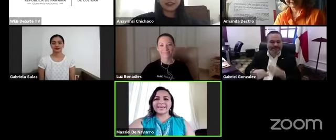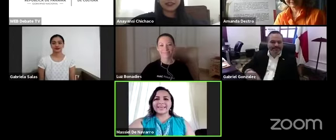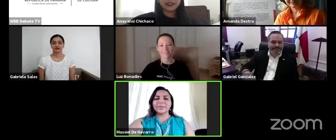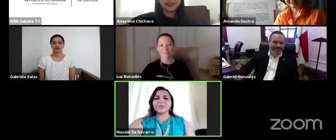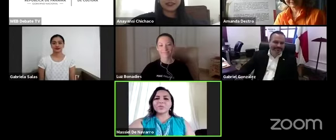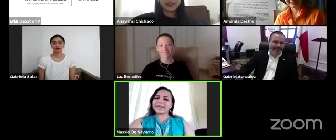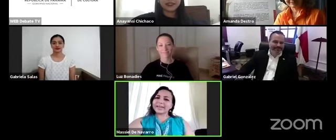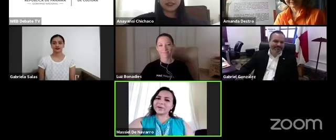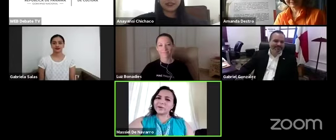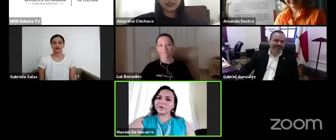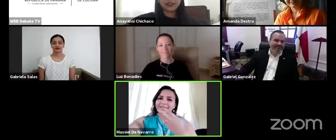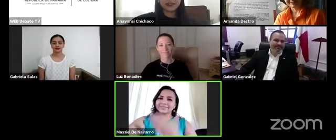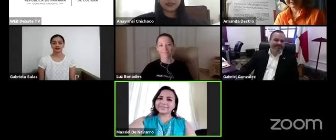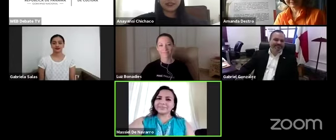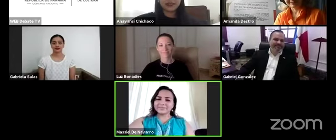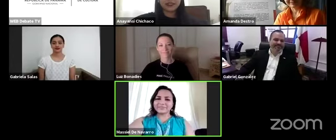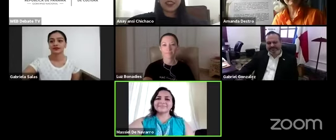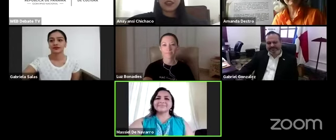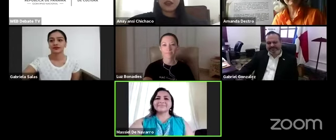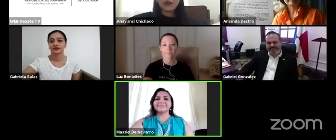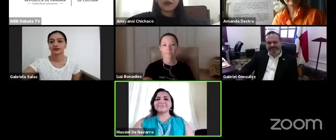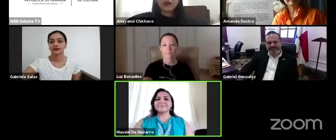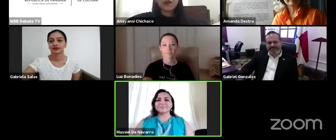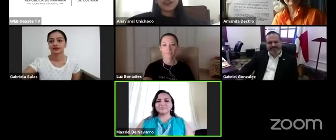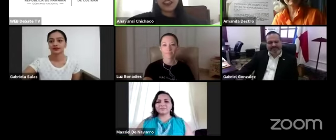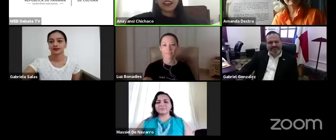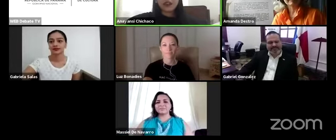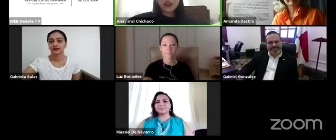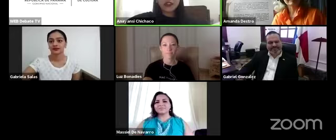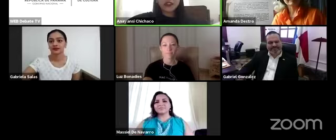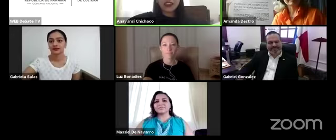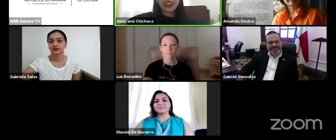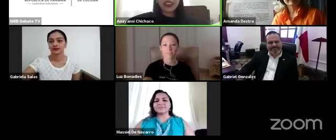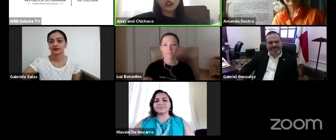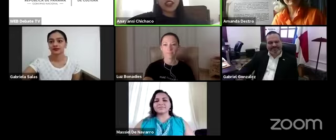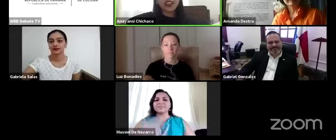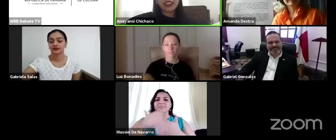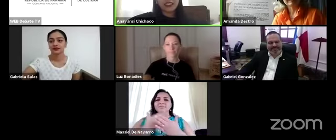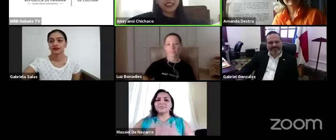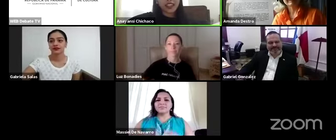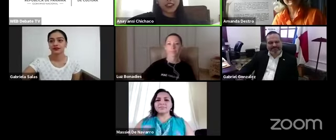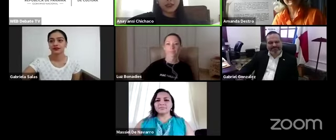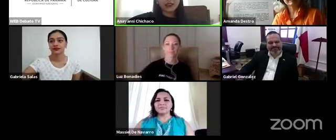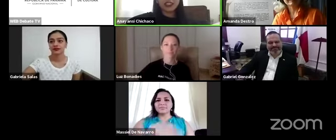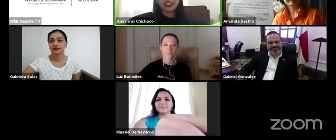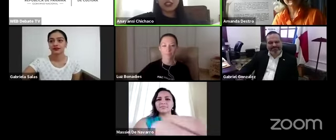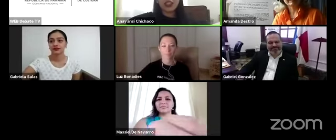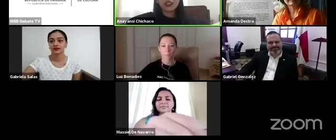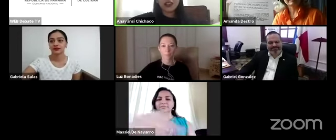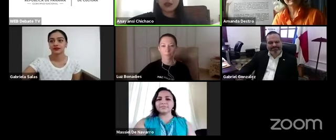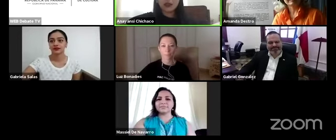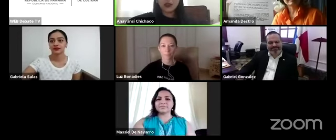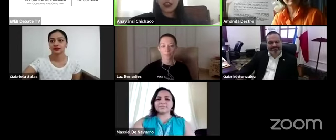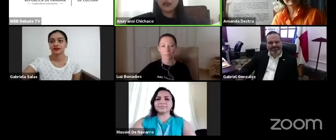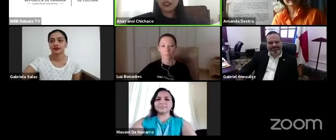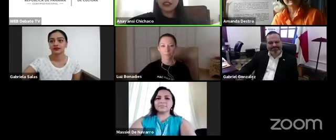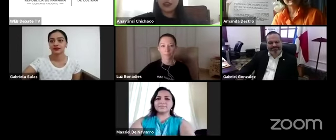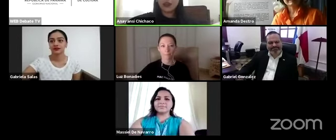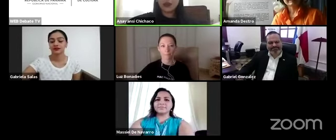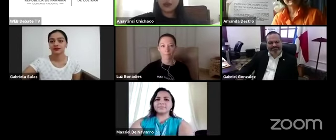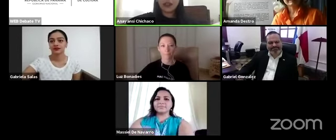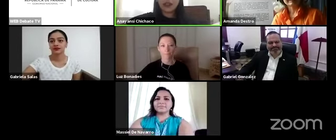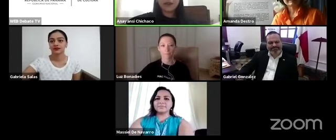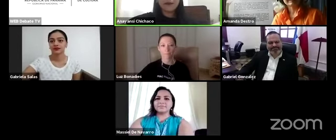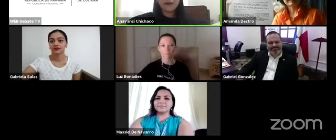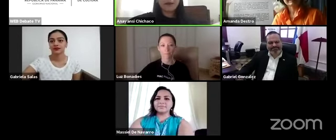Les paso para que las conozcan. Muy buenos días a todos. Soy Anayansi Chichaco, Directora Nacional de Museos del